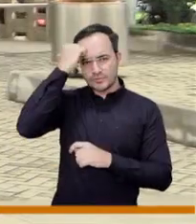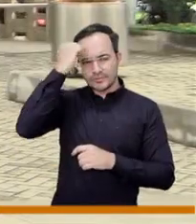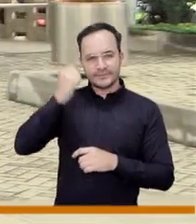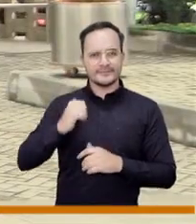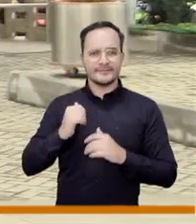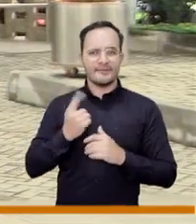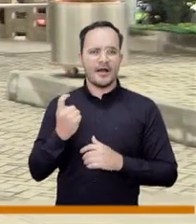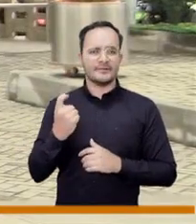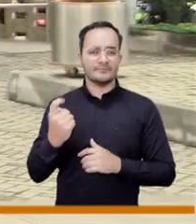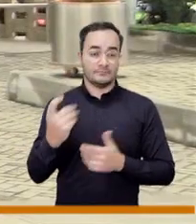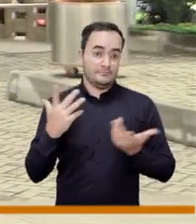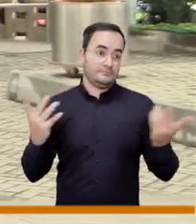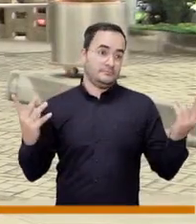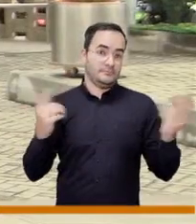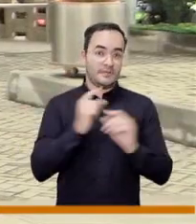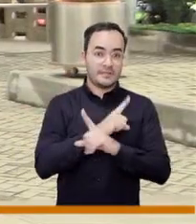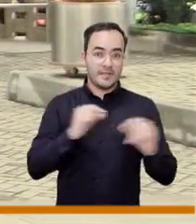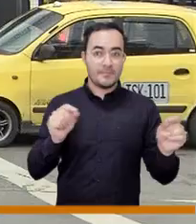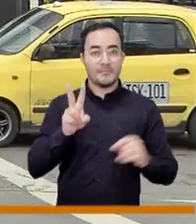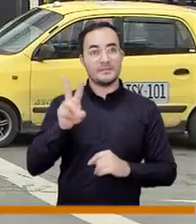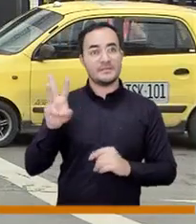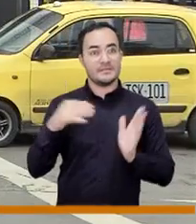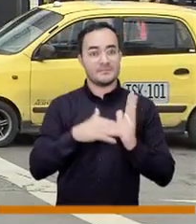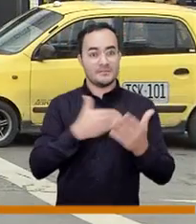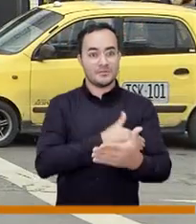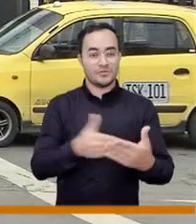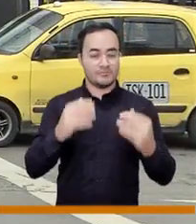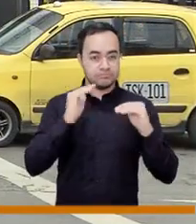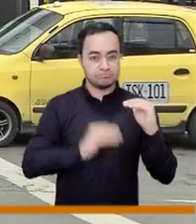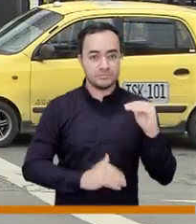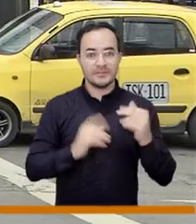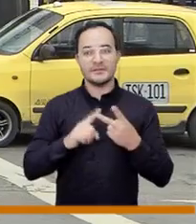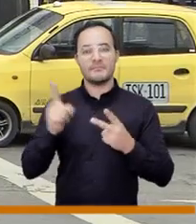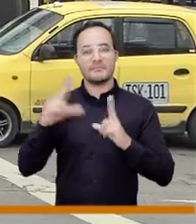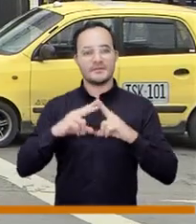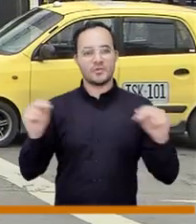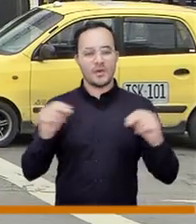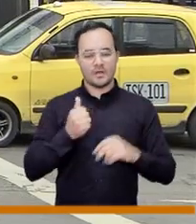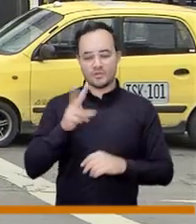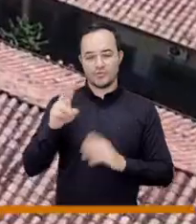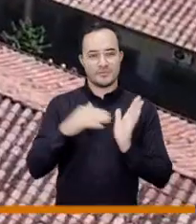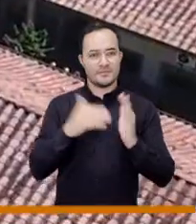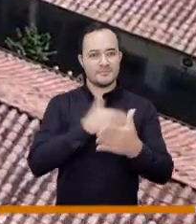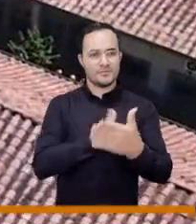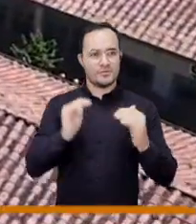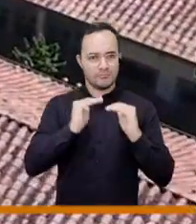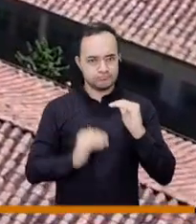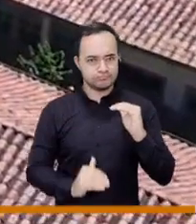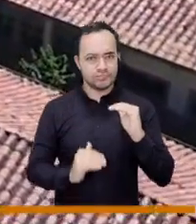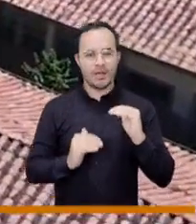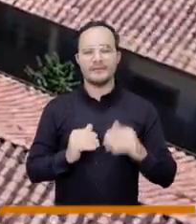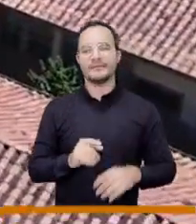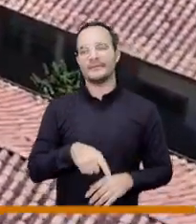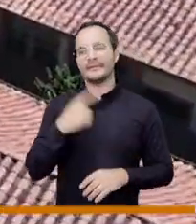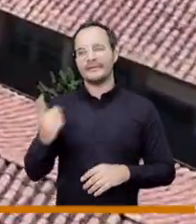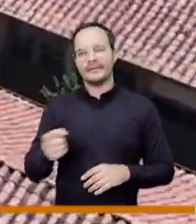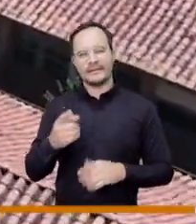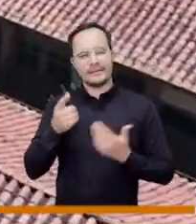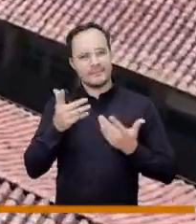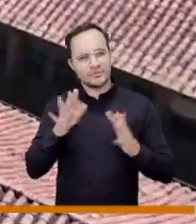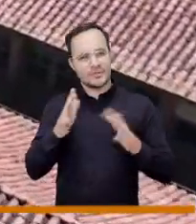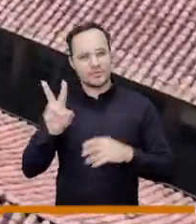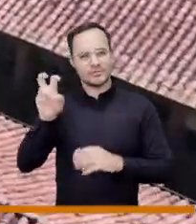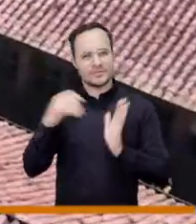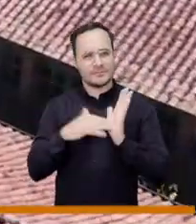docentes entonces el itm quedó desfinanciado en 23 mil millones de pesos el pascual bravo quedó desfinanciado en 12 mil millones de pesos y casi en